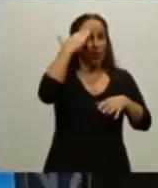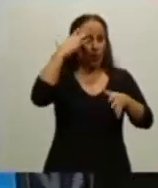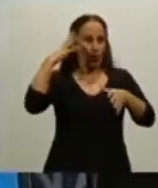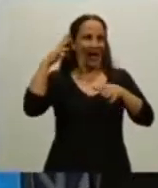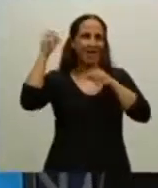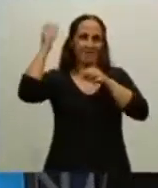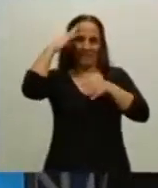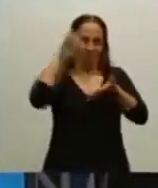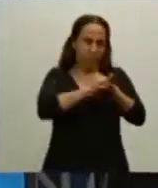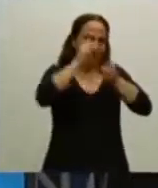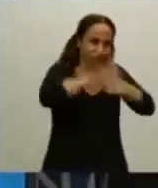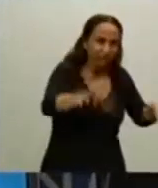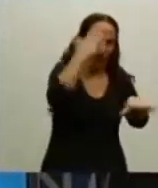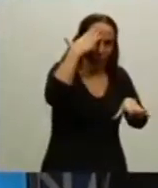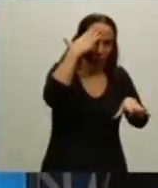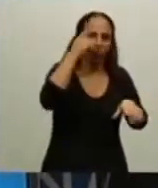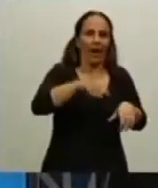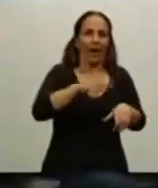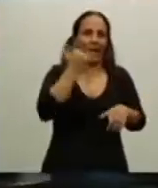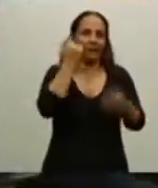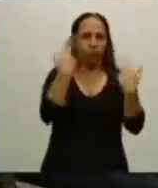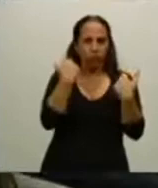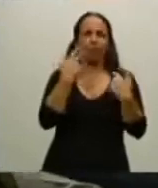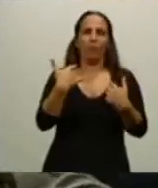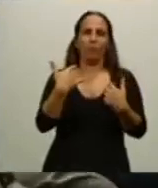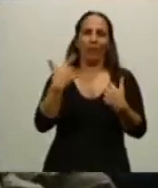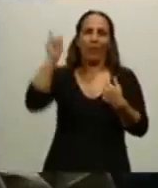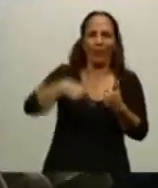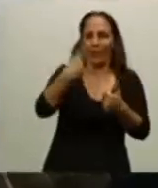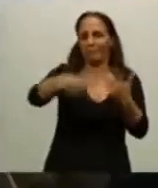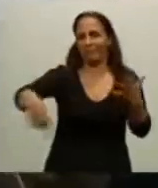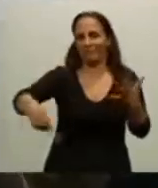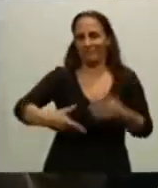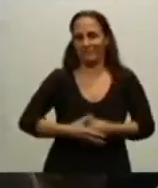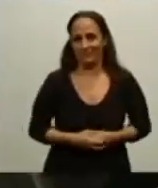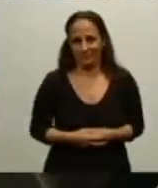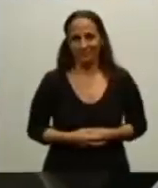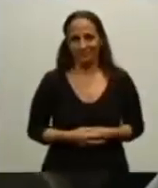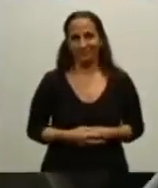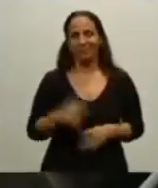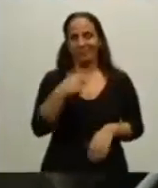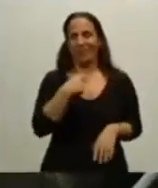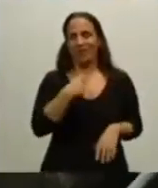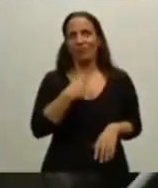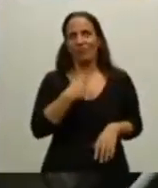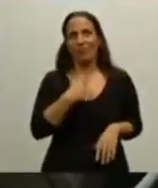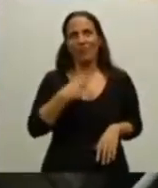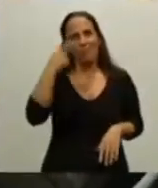yo creo que en esta tarea